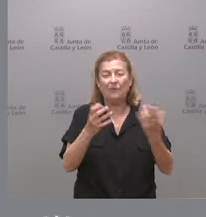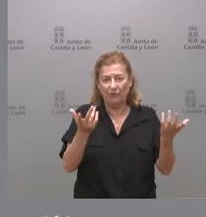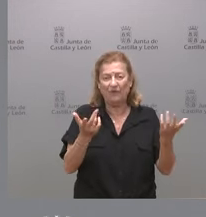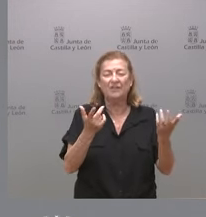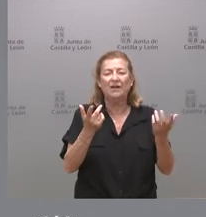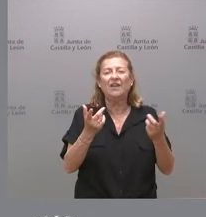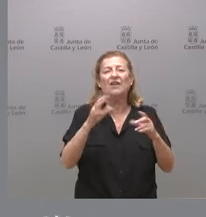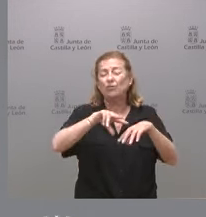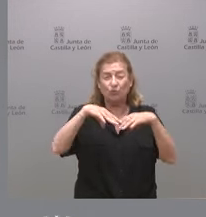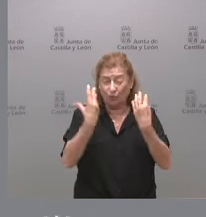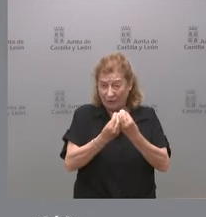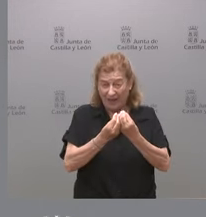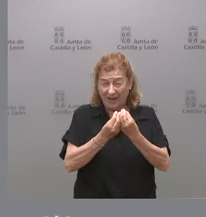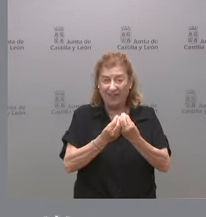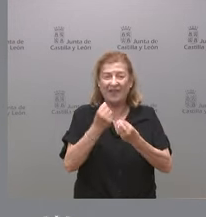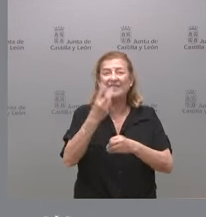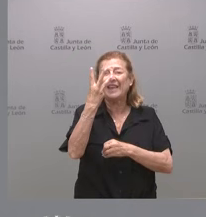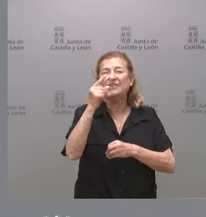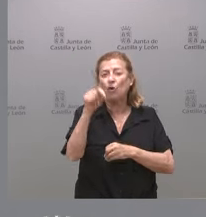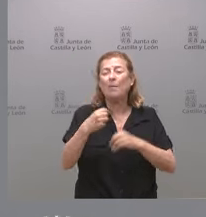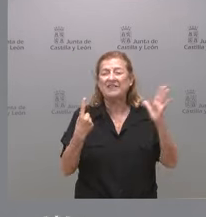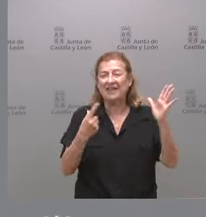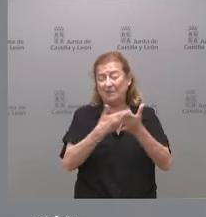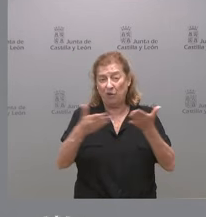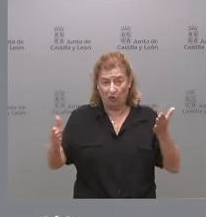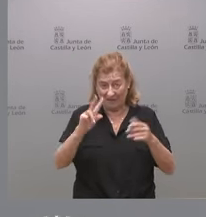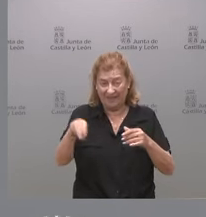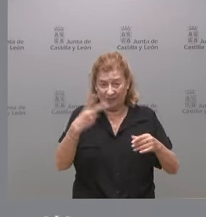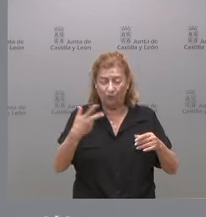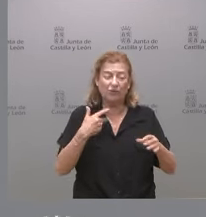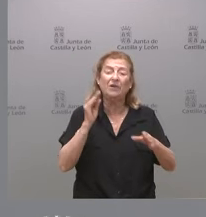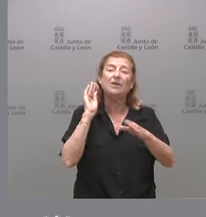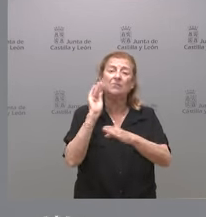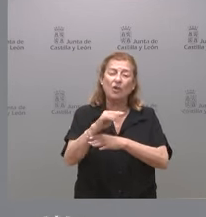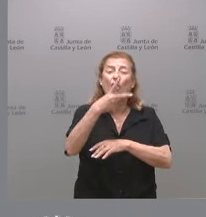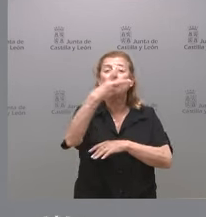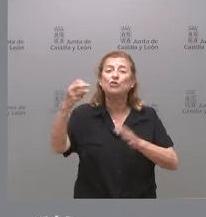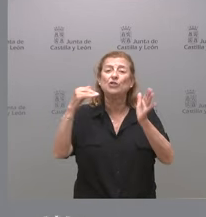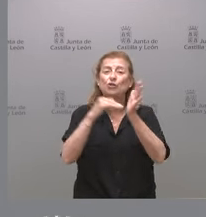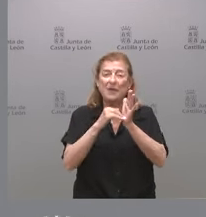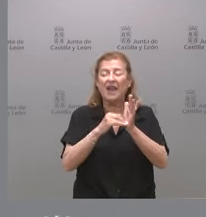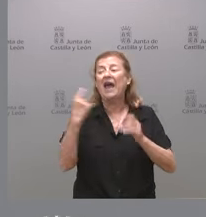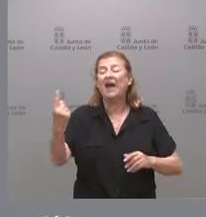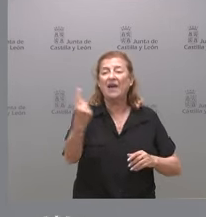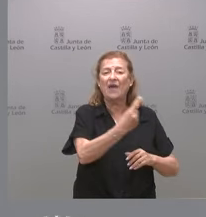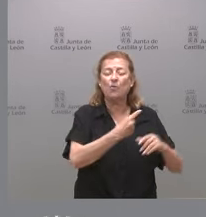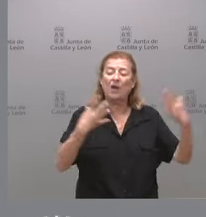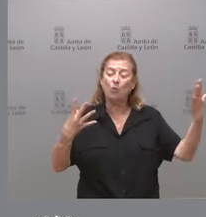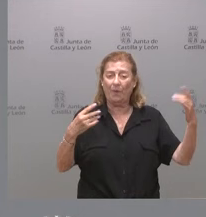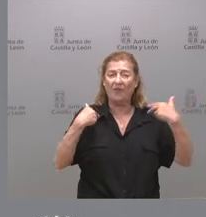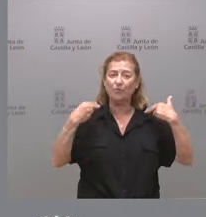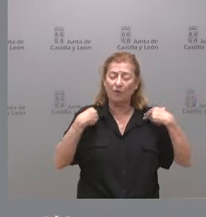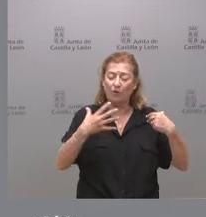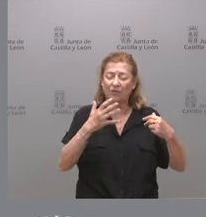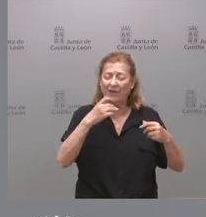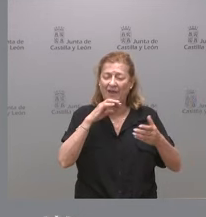inversión total o la actuación total será de 3,6 millones de euros. Se otorga 200.000 euros de subvención a cada una de las nueve diputaciones de nuestra comunidad autónoma